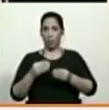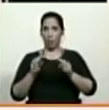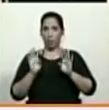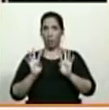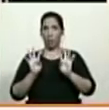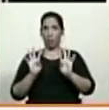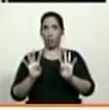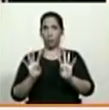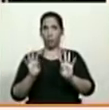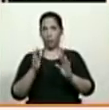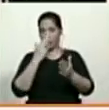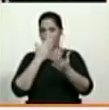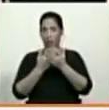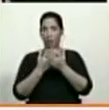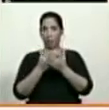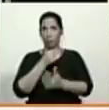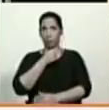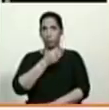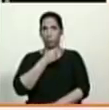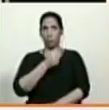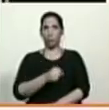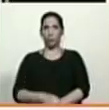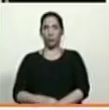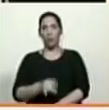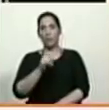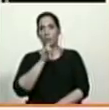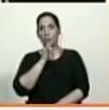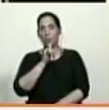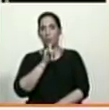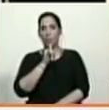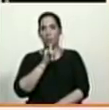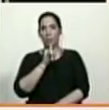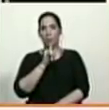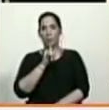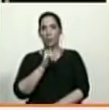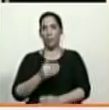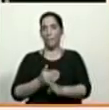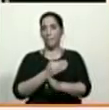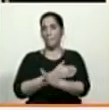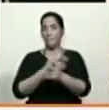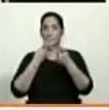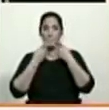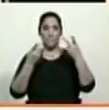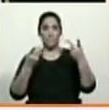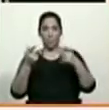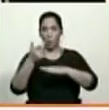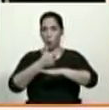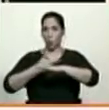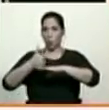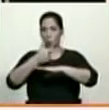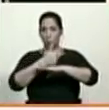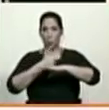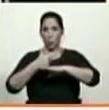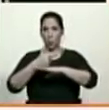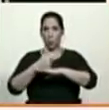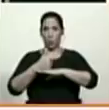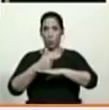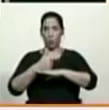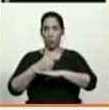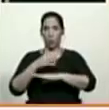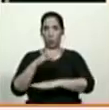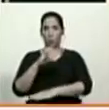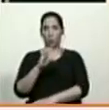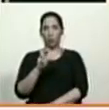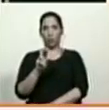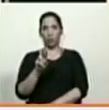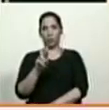medios de comunicación para informar que ante el anuncio del gobierno de Curazao de